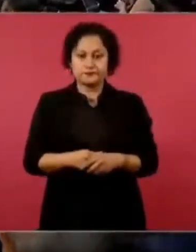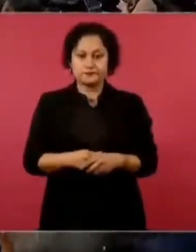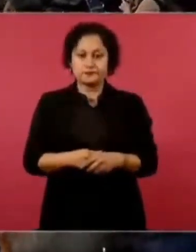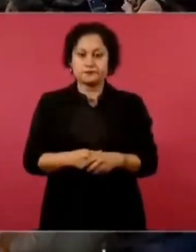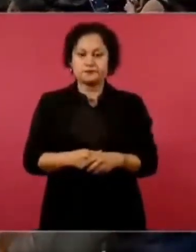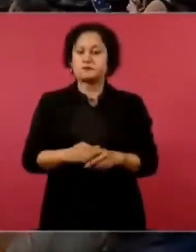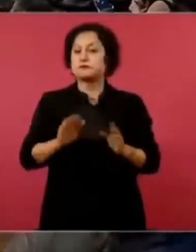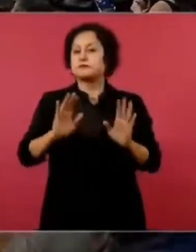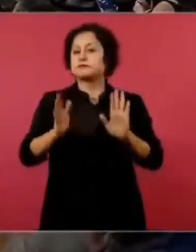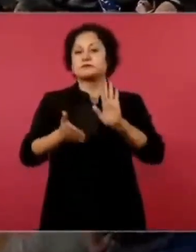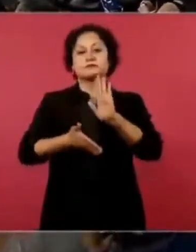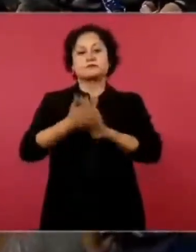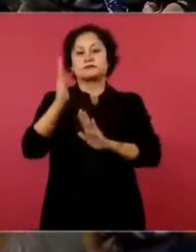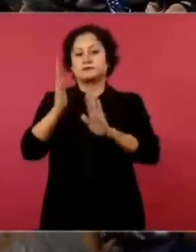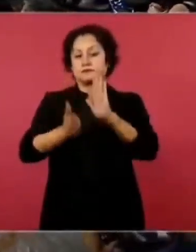Sí, ya nos vamos a ir, ya. Gracias.